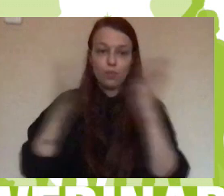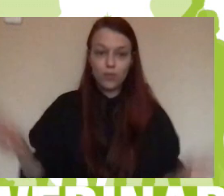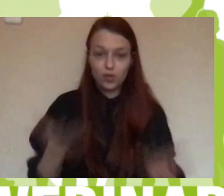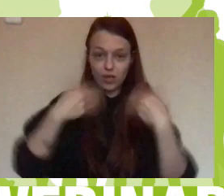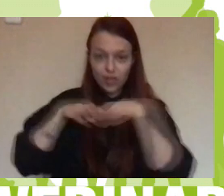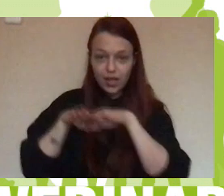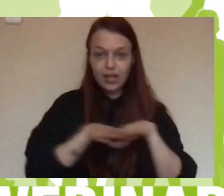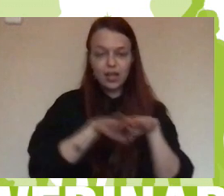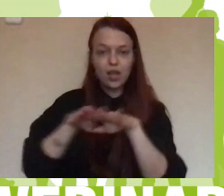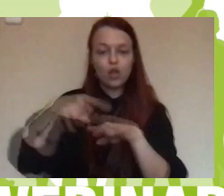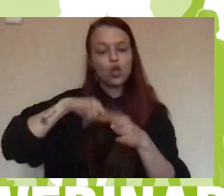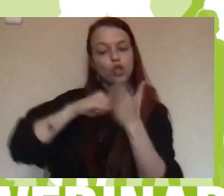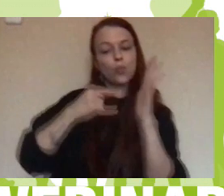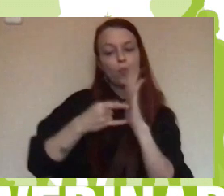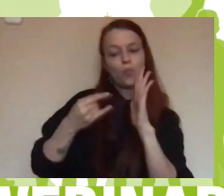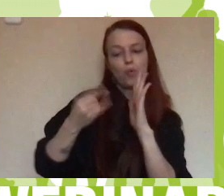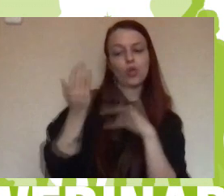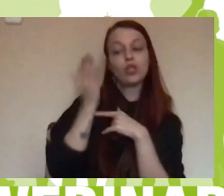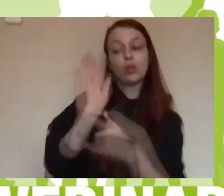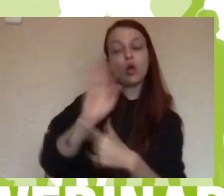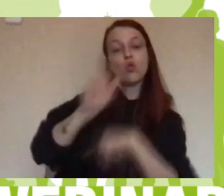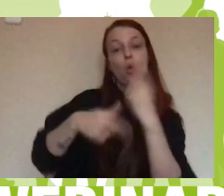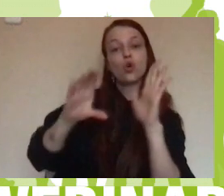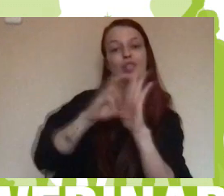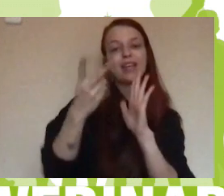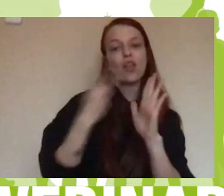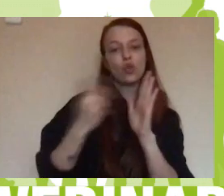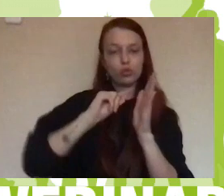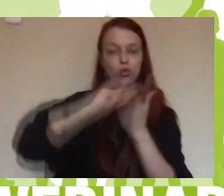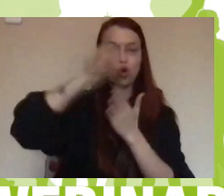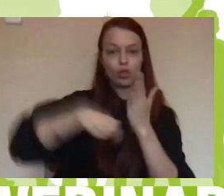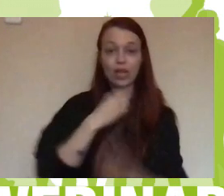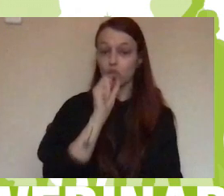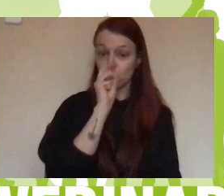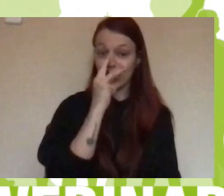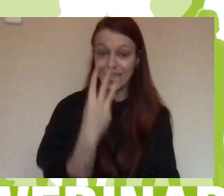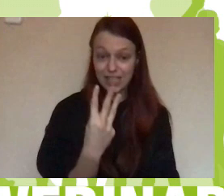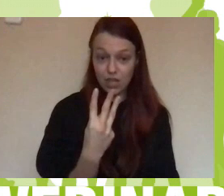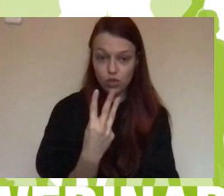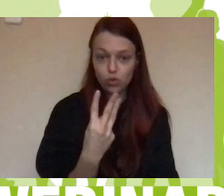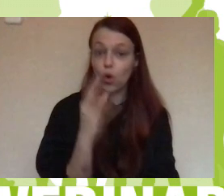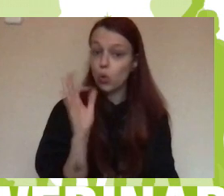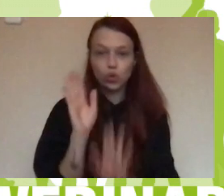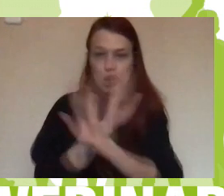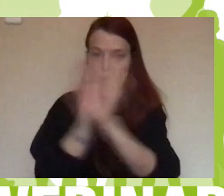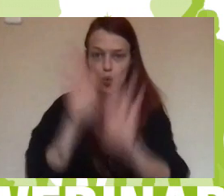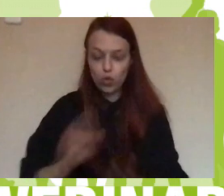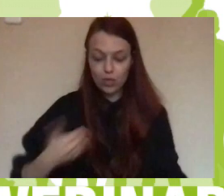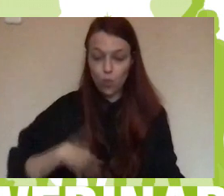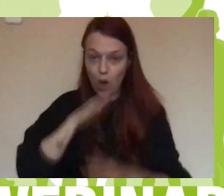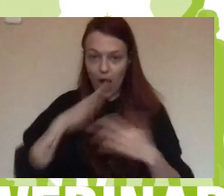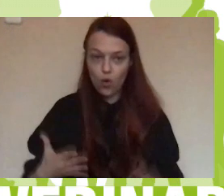y firmamos un contrato con la Consejería que dura tres cursos, estamos en el último, y esto supuso para